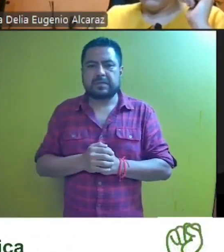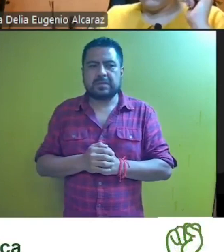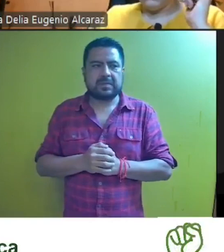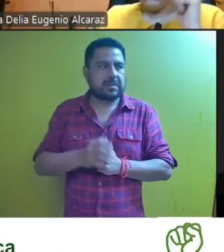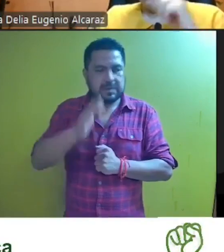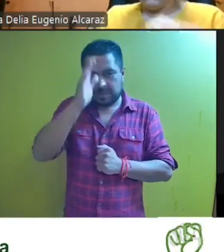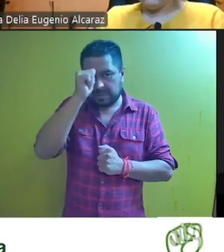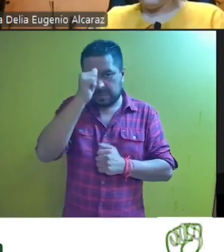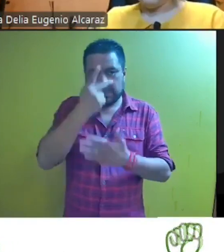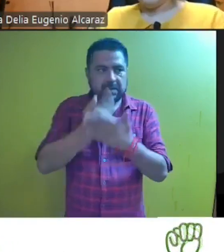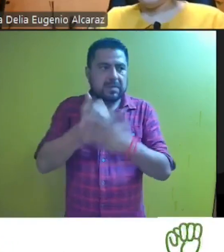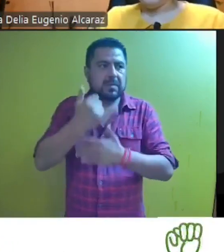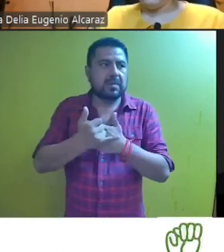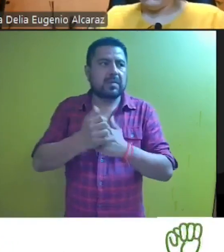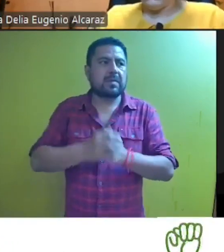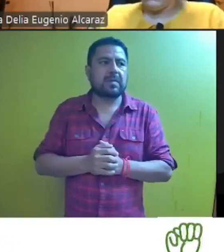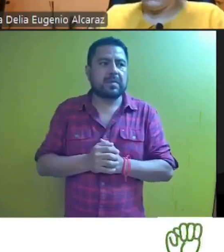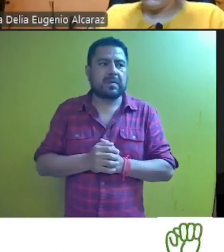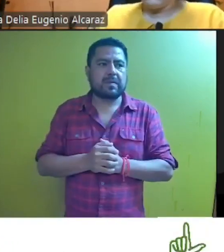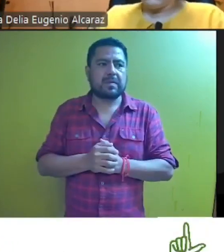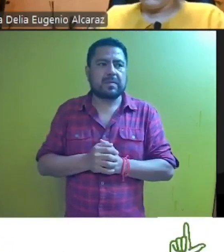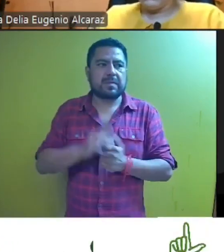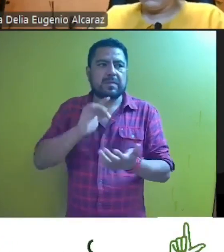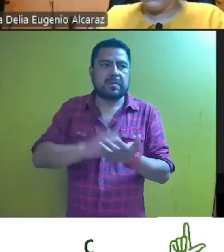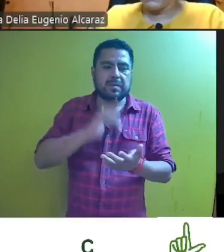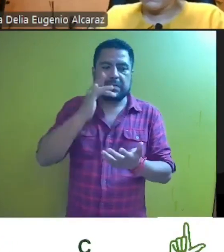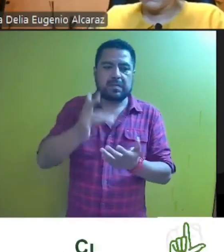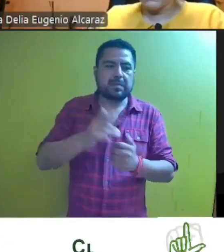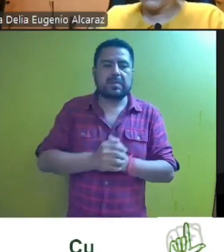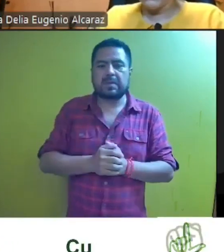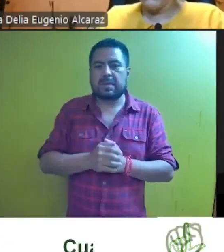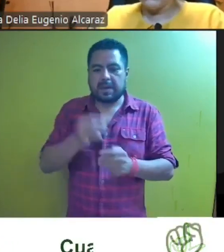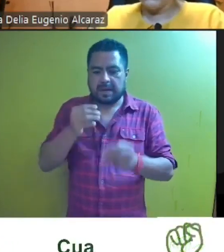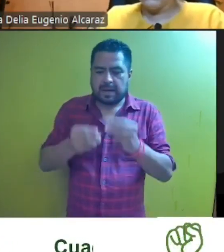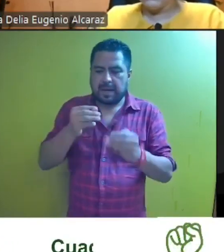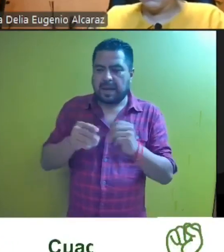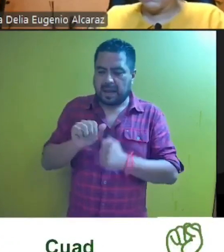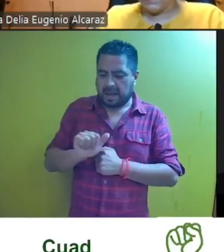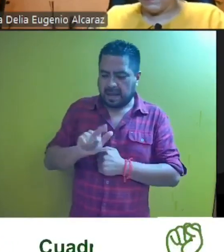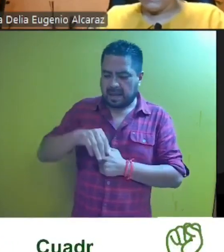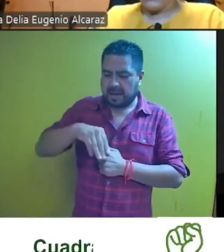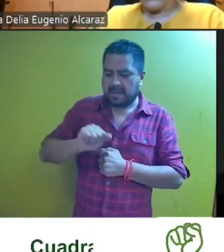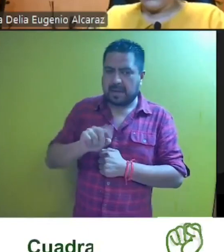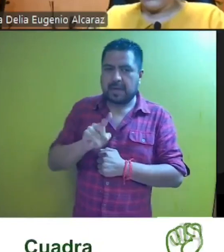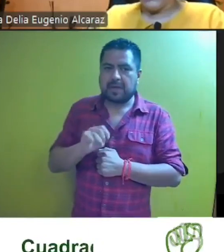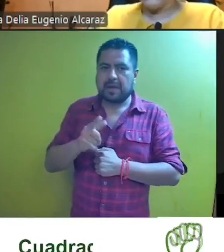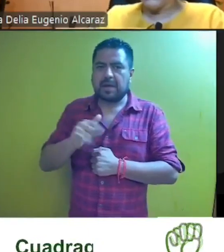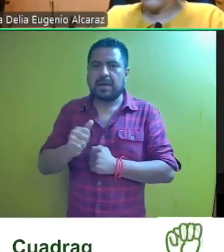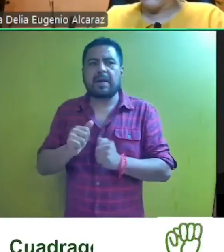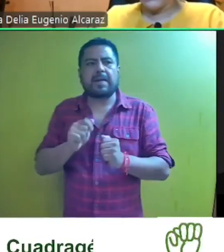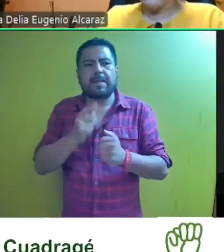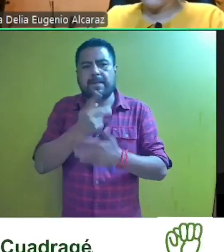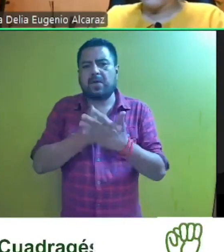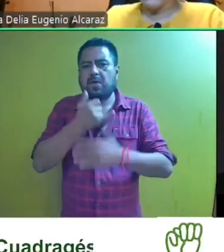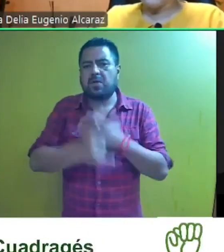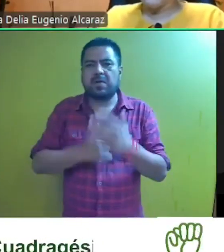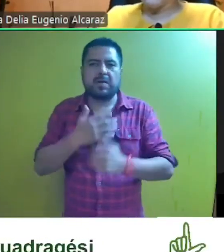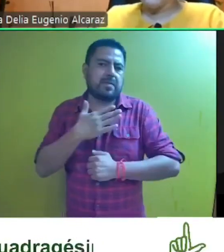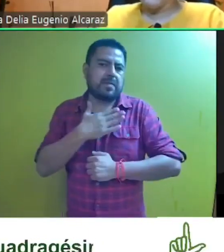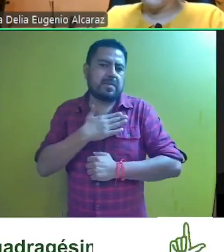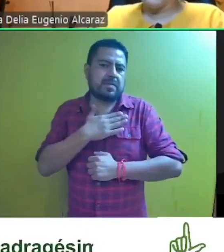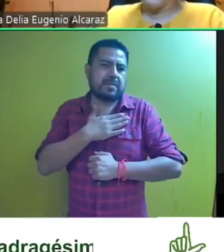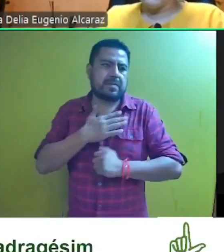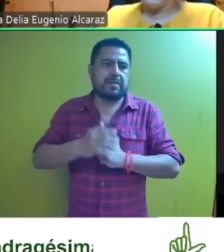Por el proyecto. Gracias, magistrado. Magistrada ponente Almadena Eugenio Alcaraz. Es proyecto de la ponencia.